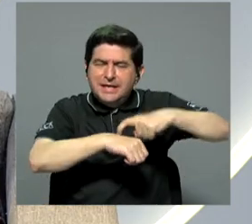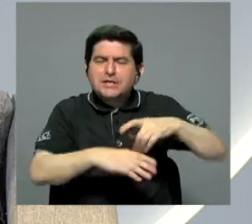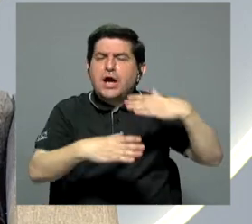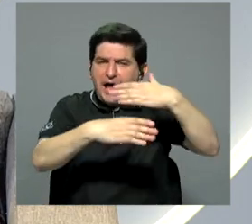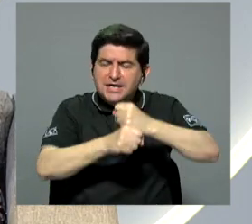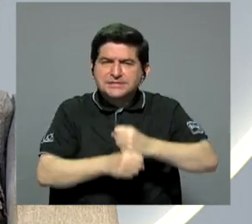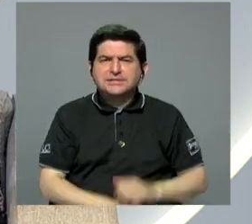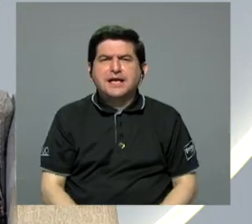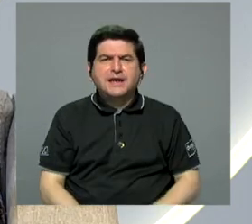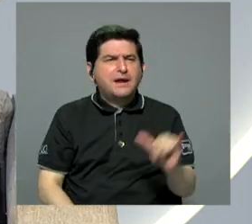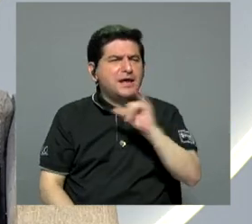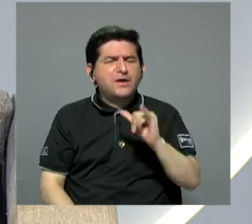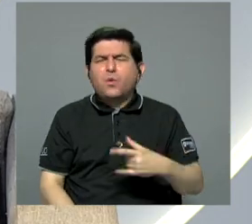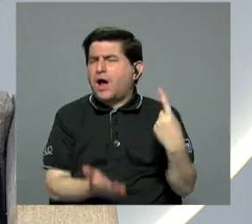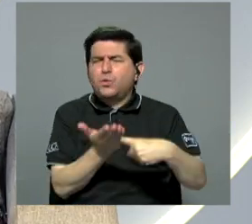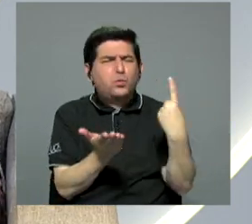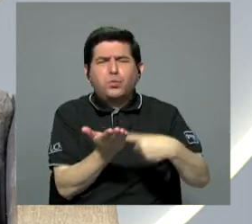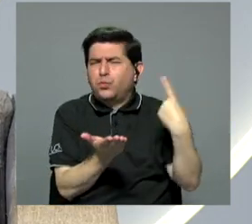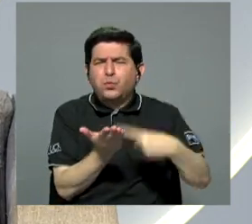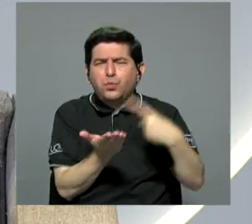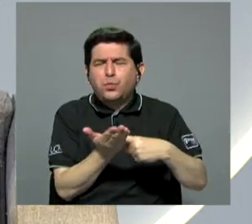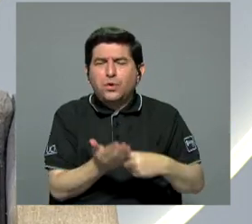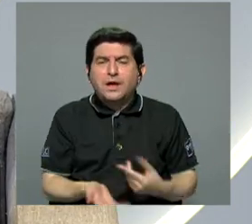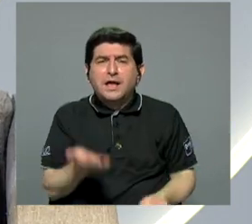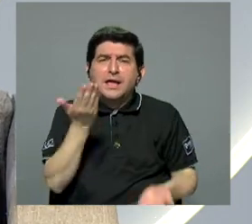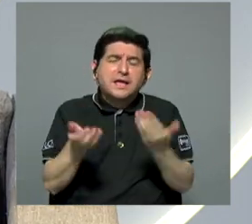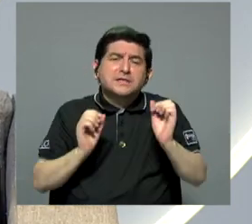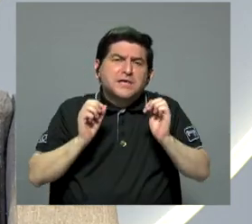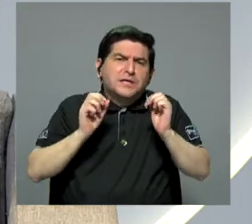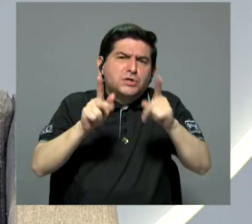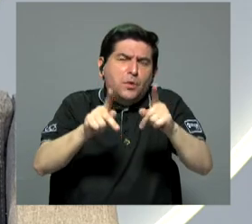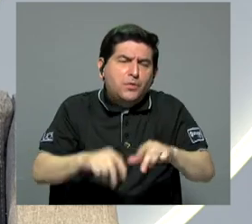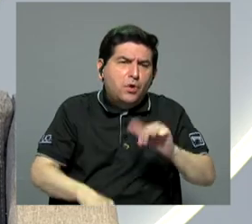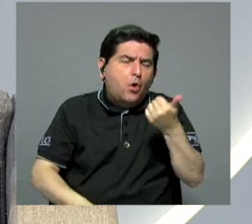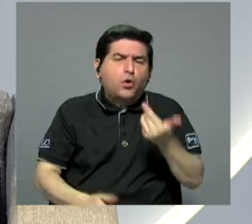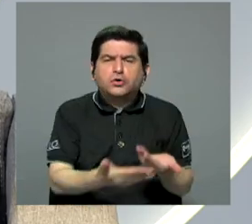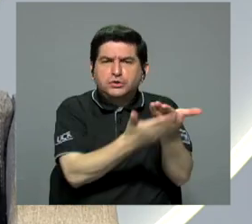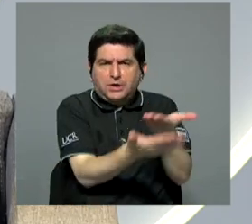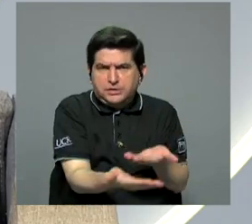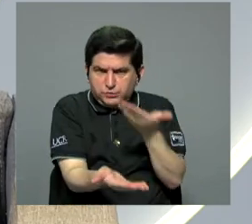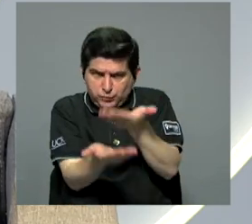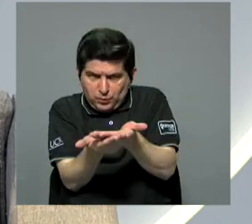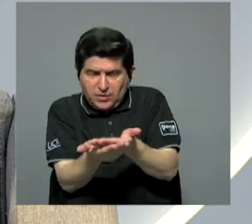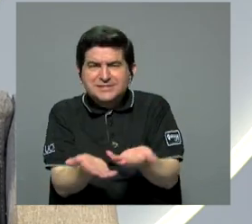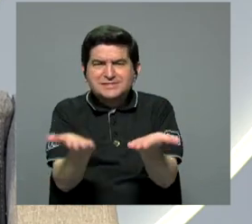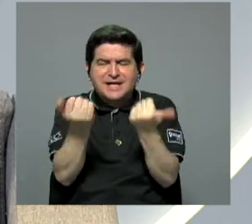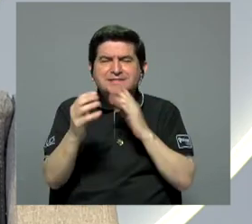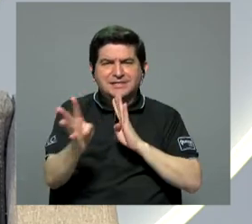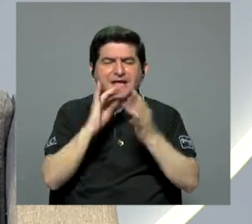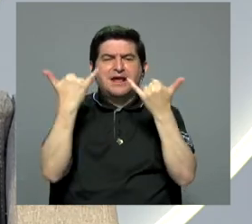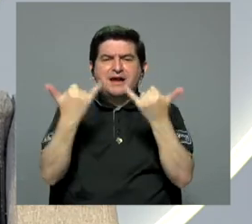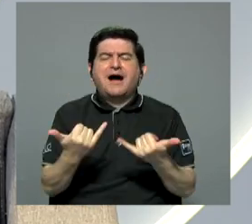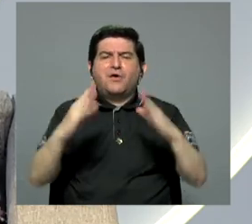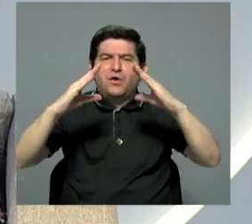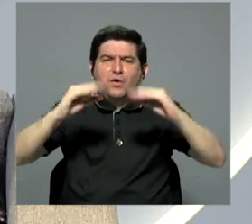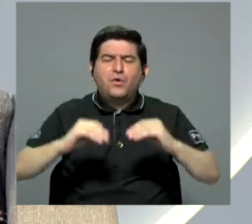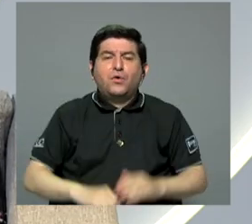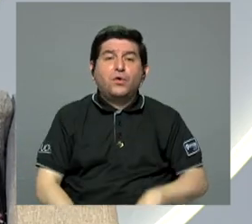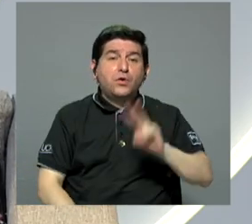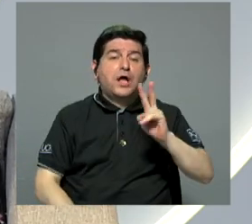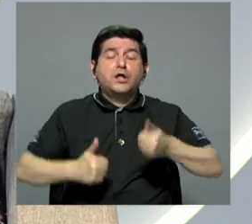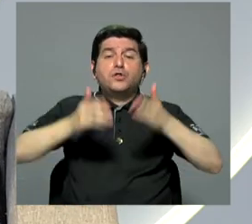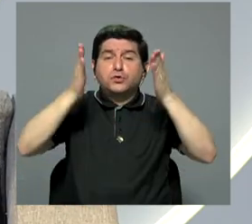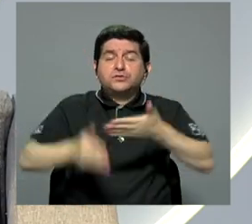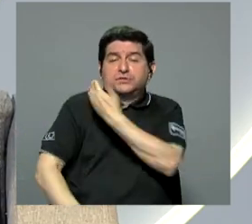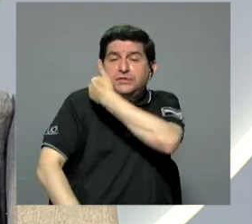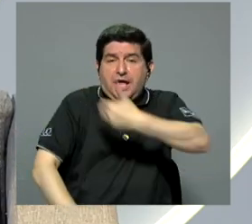y que ha generado también controversia y posibilidades de otras propuestas, es sobre lo que queremos hablar esta noche con dos